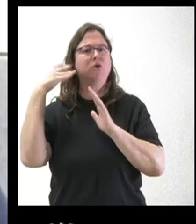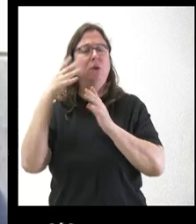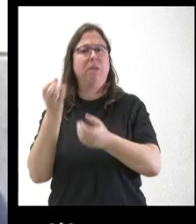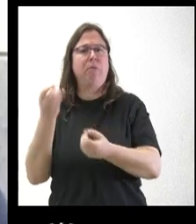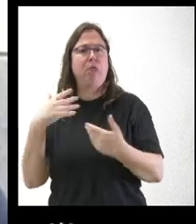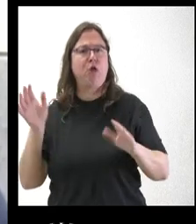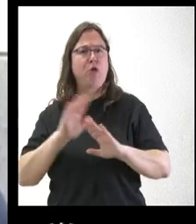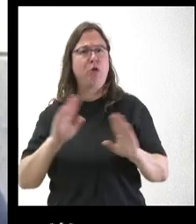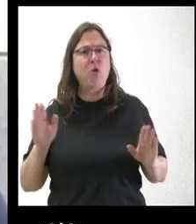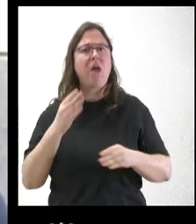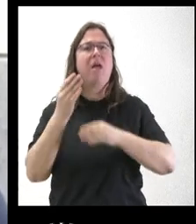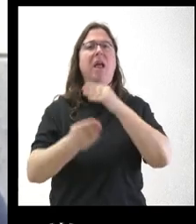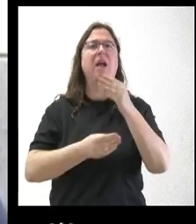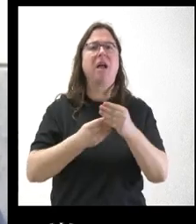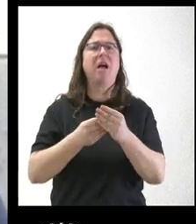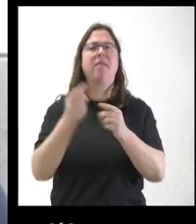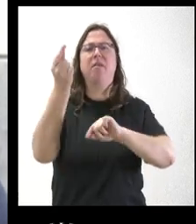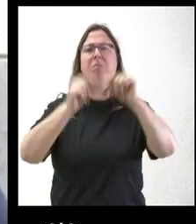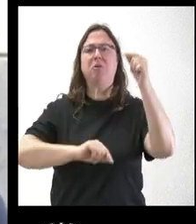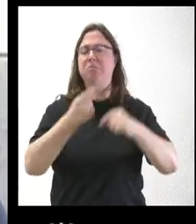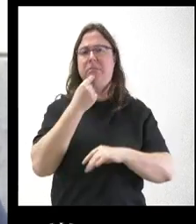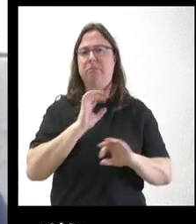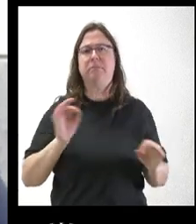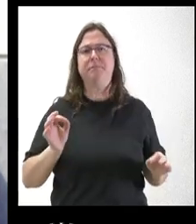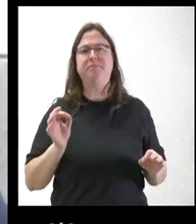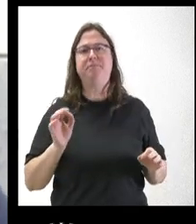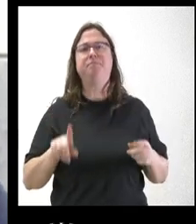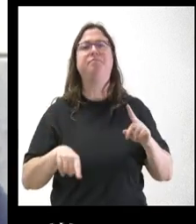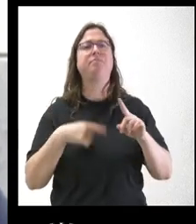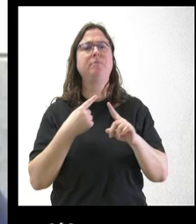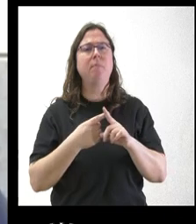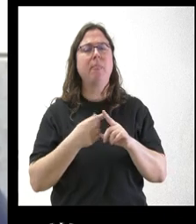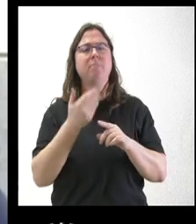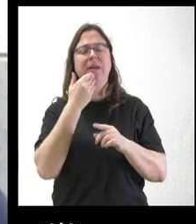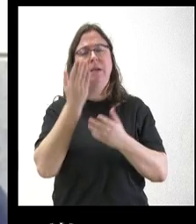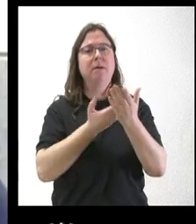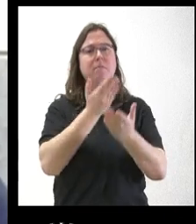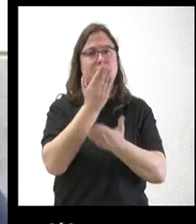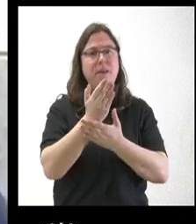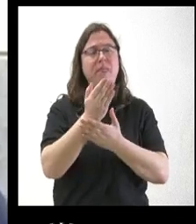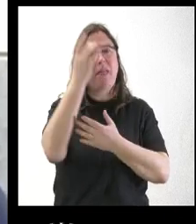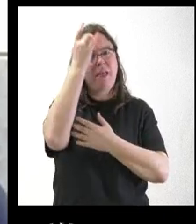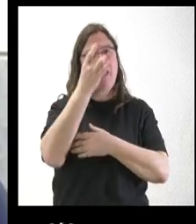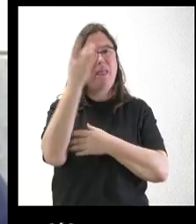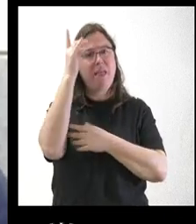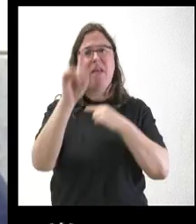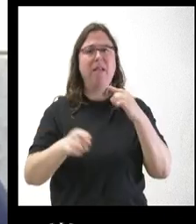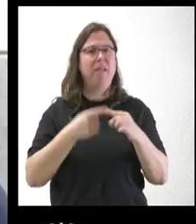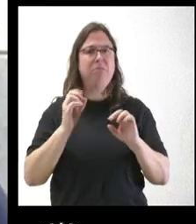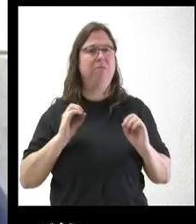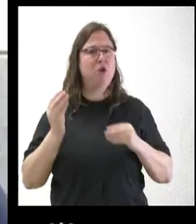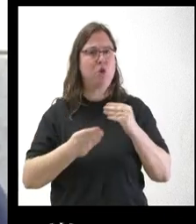concreta sobre las actuaciones y los presupuestos y que se piden ideas, pero que luego cuando se presentan ideas ni siquiera reciben una